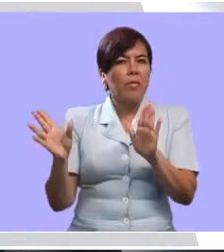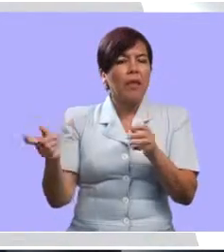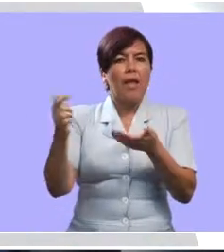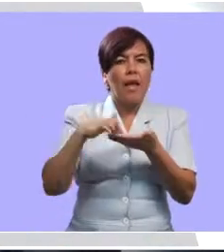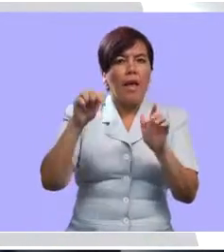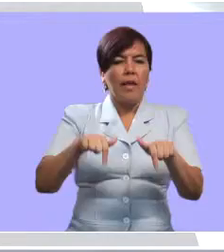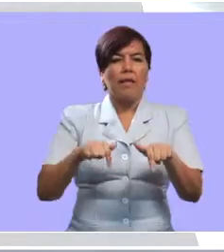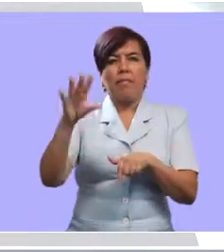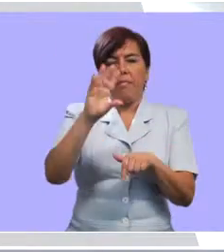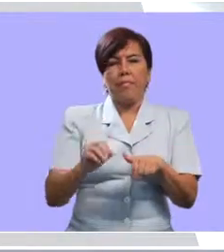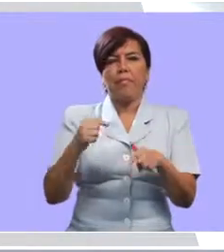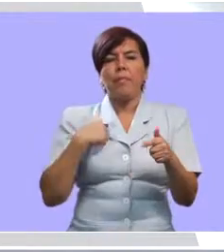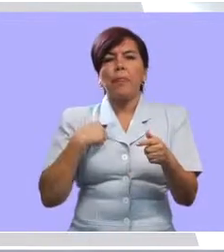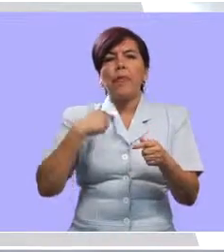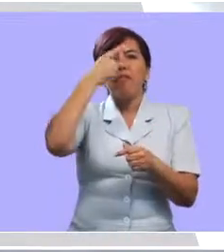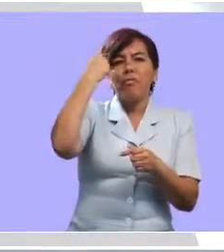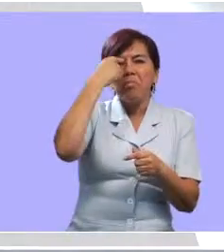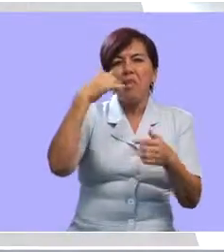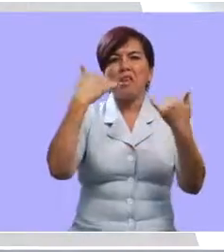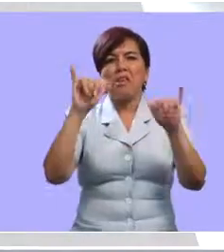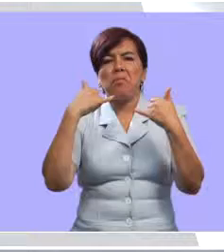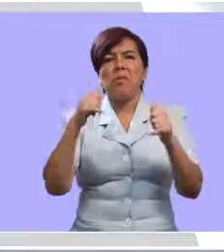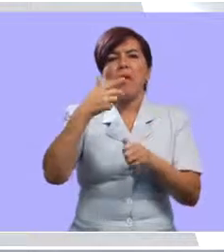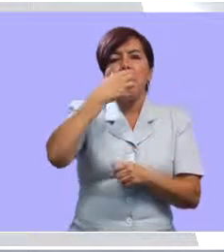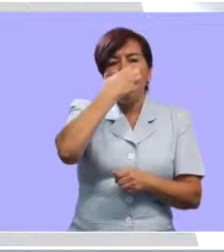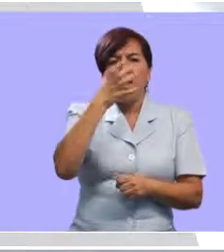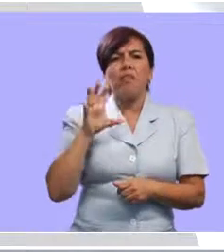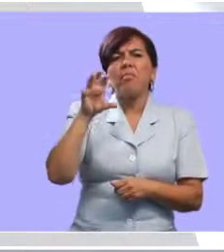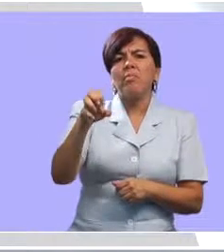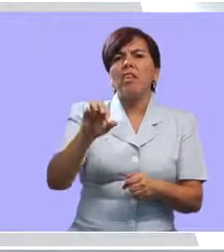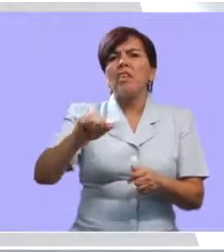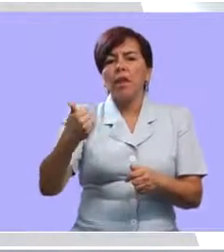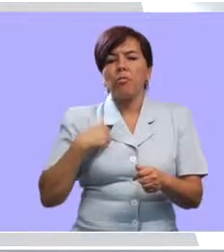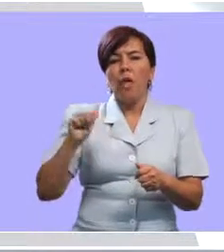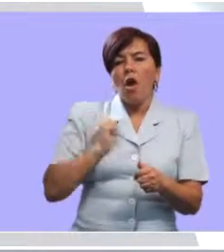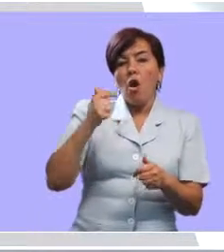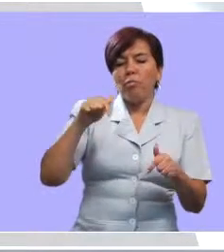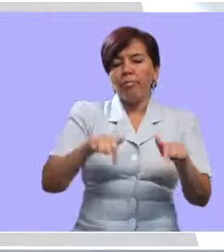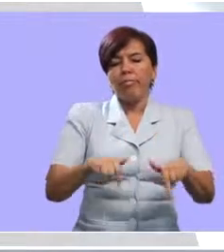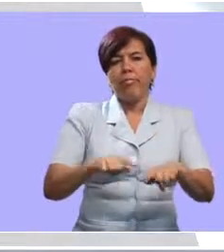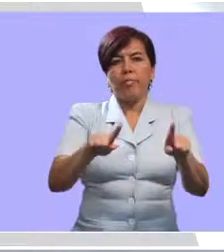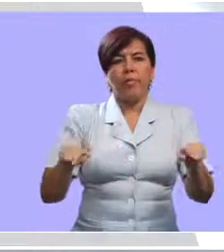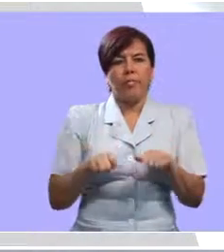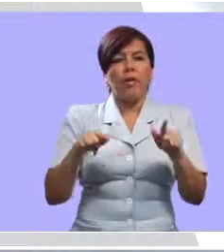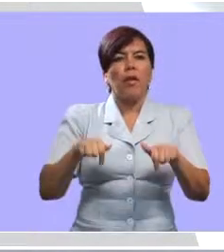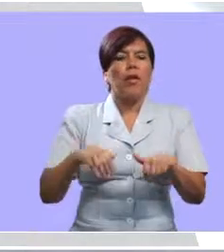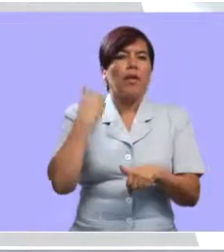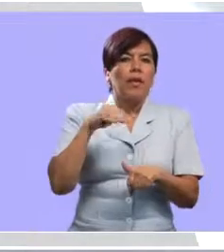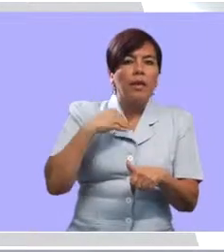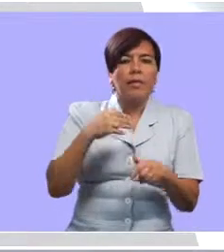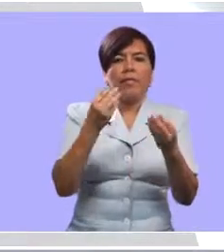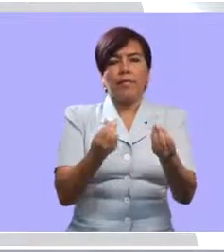de acá del Quindío, estuvimos en Montenegro, estuvimos en Quimbaya y hoy tuvimos la oportunidad de finalizarlos acá en